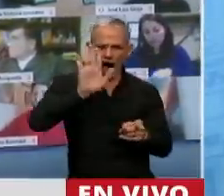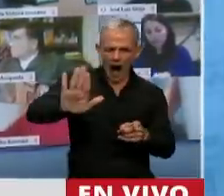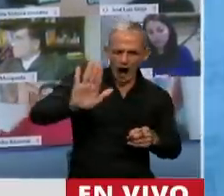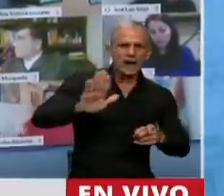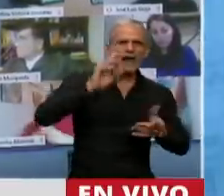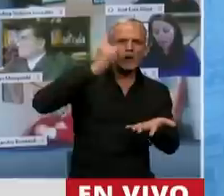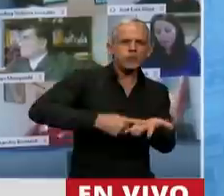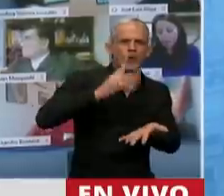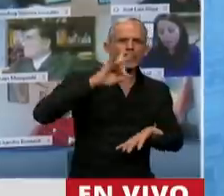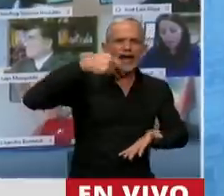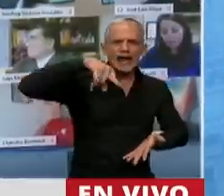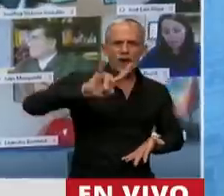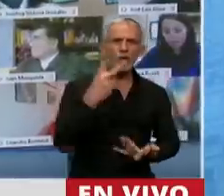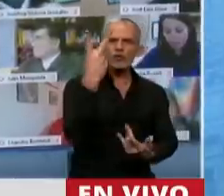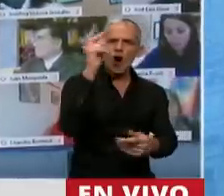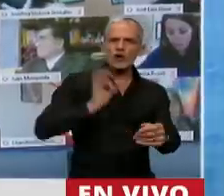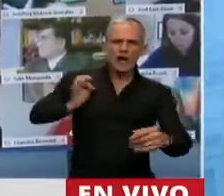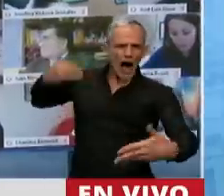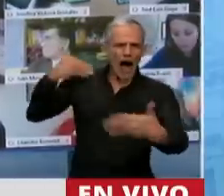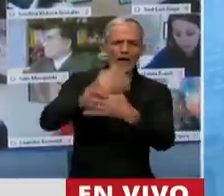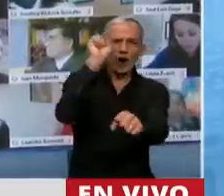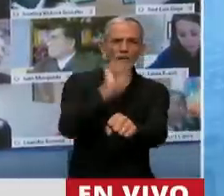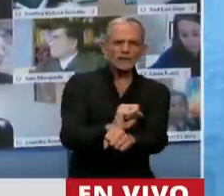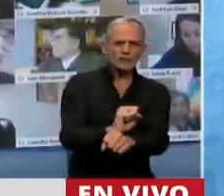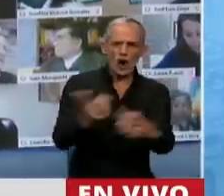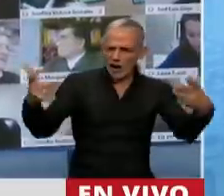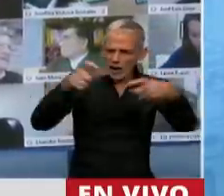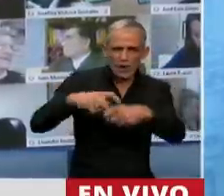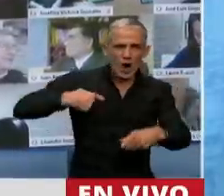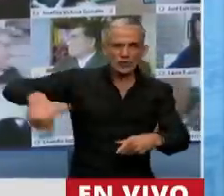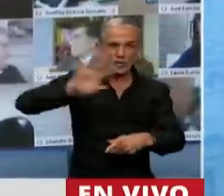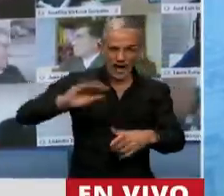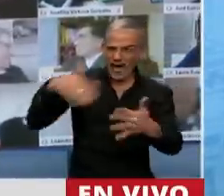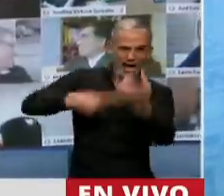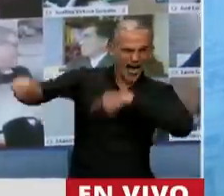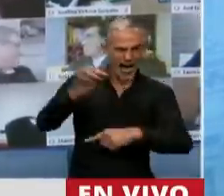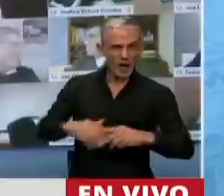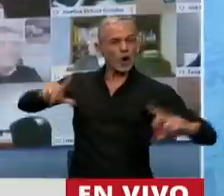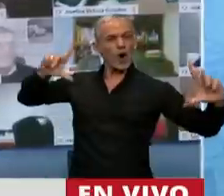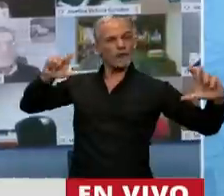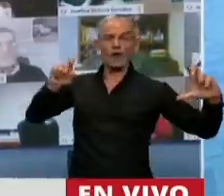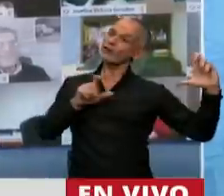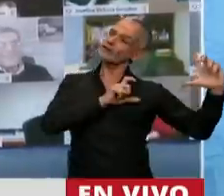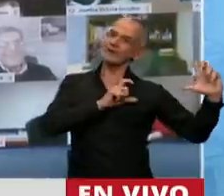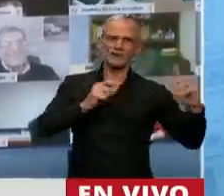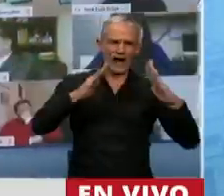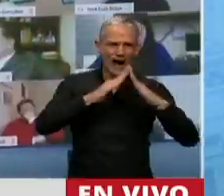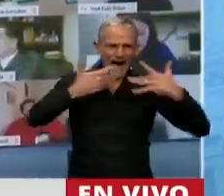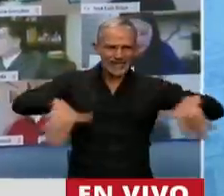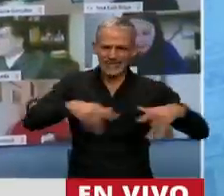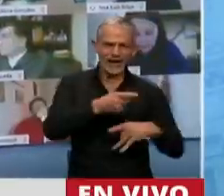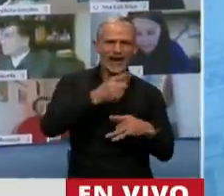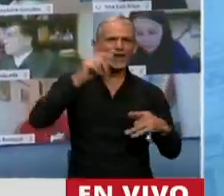por un DNU con dos años de prisión para quien haga reuniones sociales y se muestra en la Quinta de Olivos, que es la casa de todos los